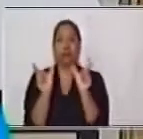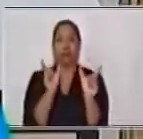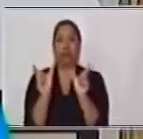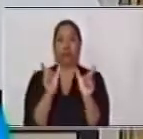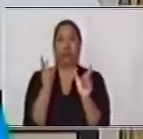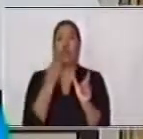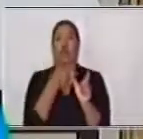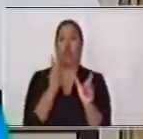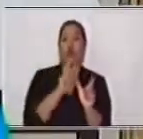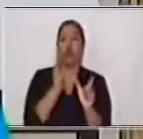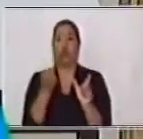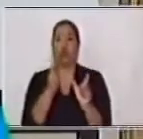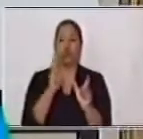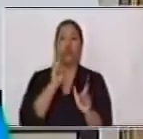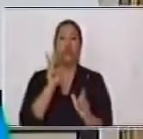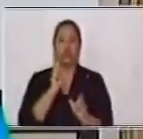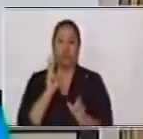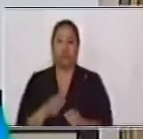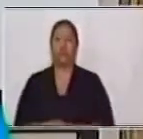los verbos.